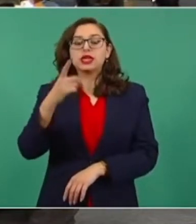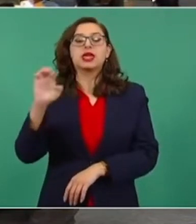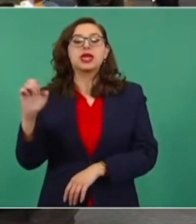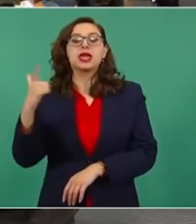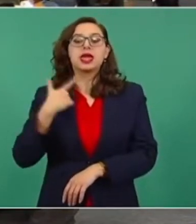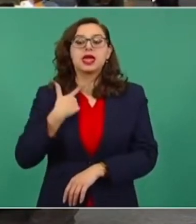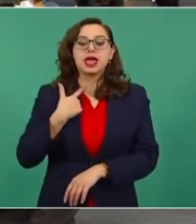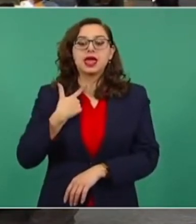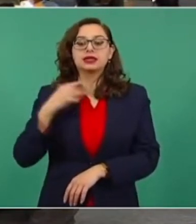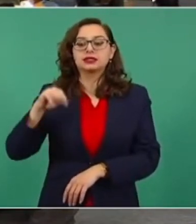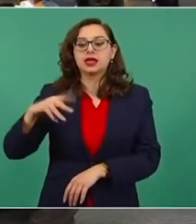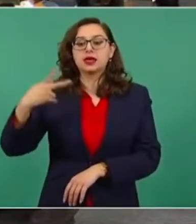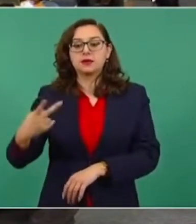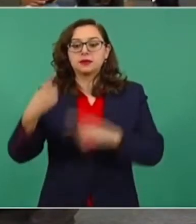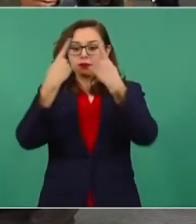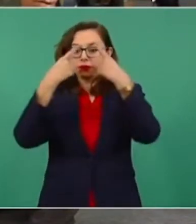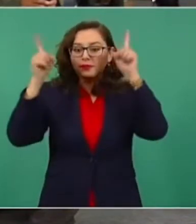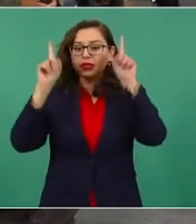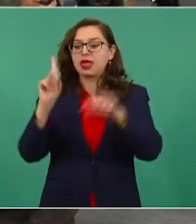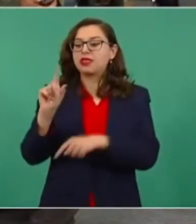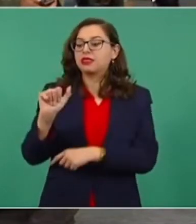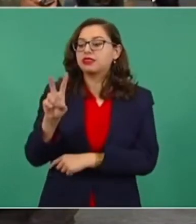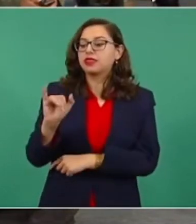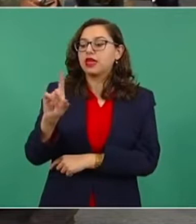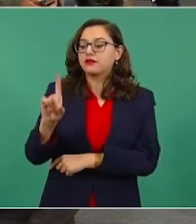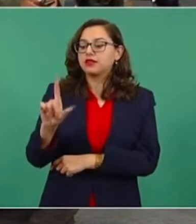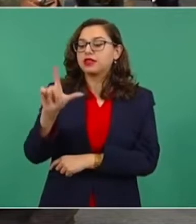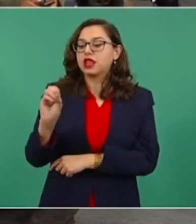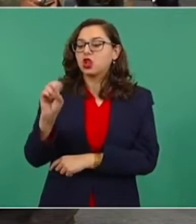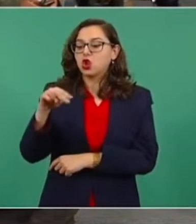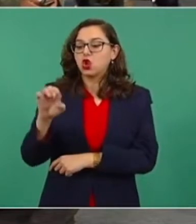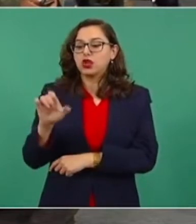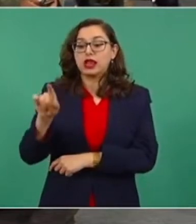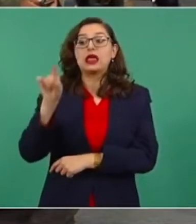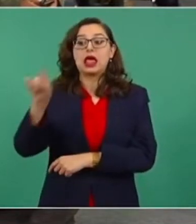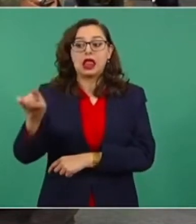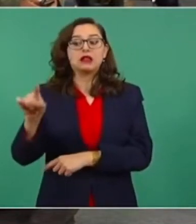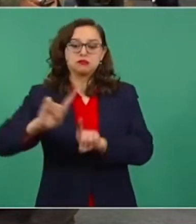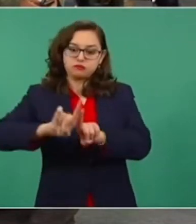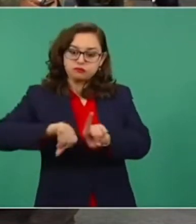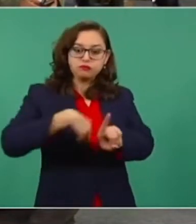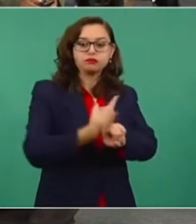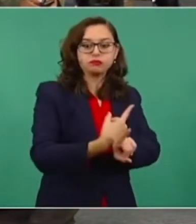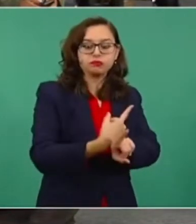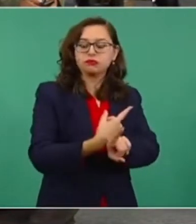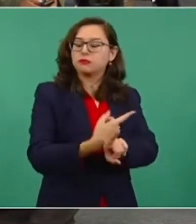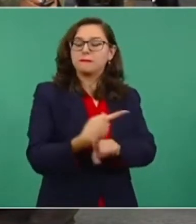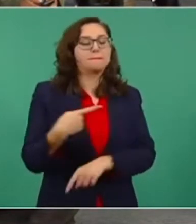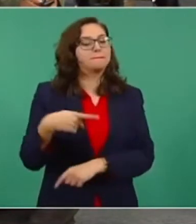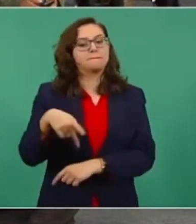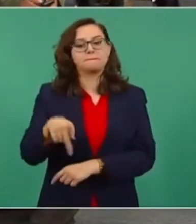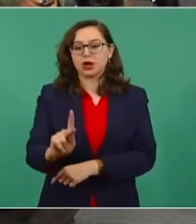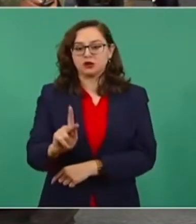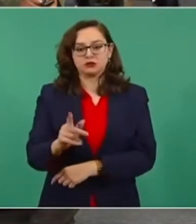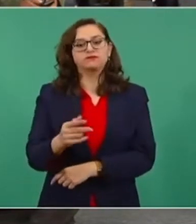Público Militar Naval, David Leonel Vergara, como uno de los agresores. Sin embargo, es